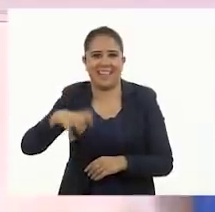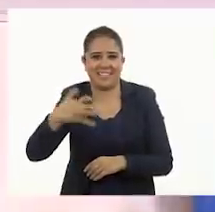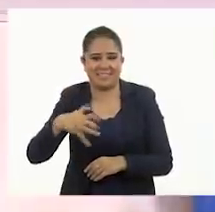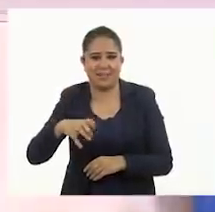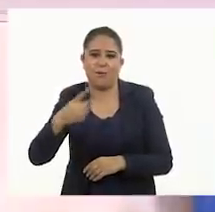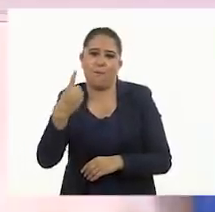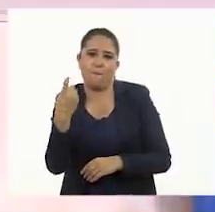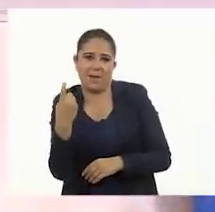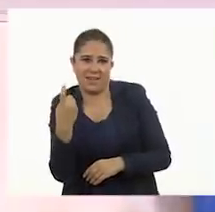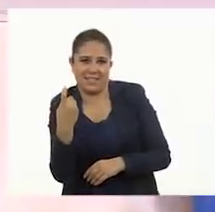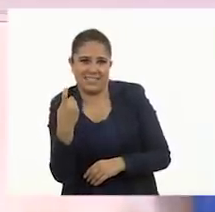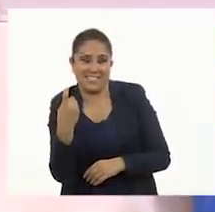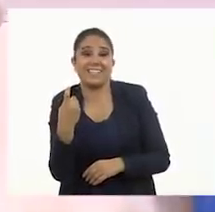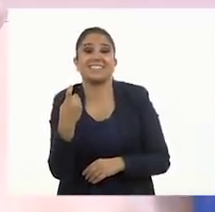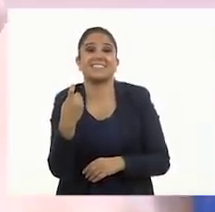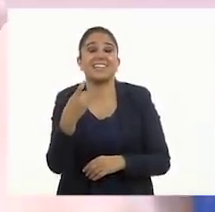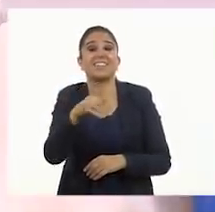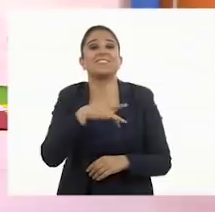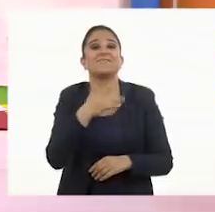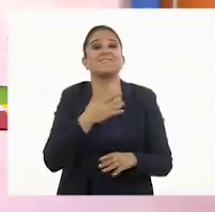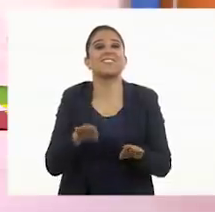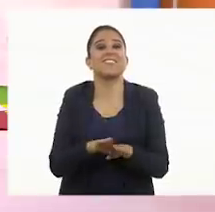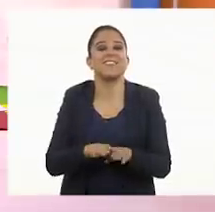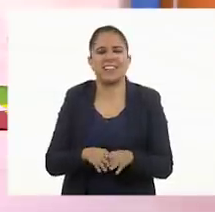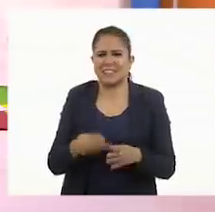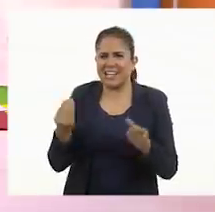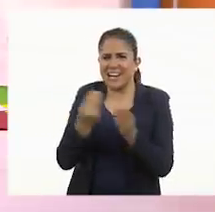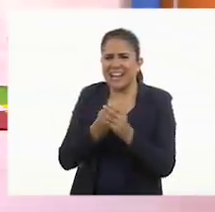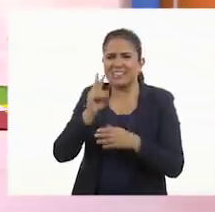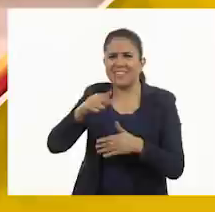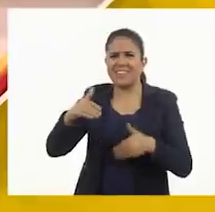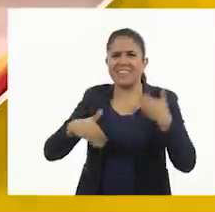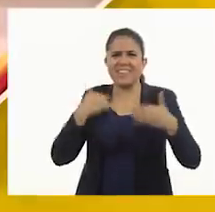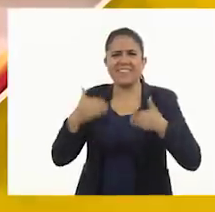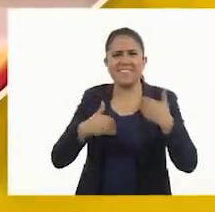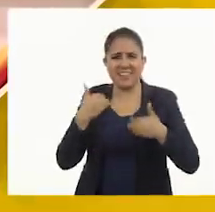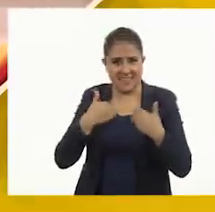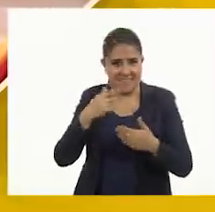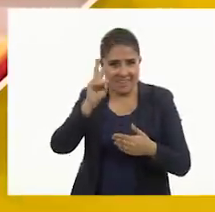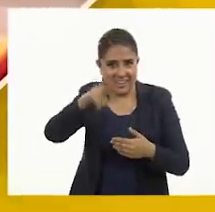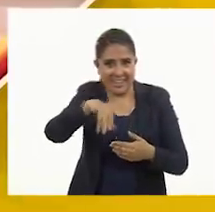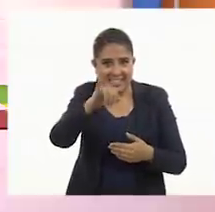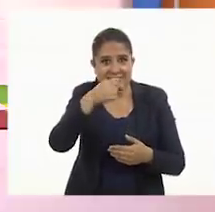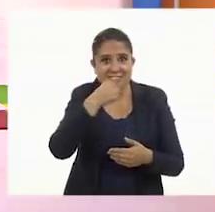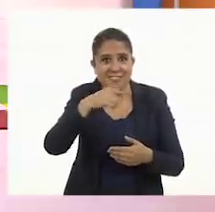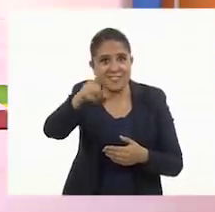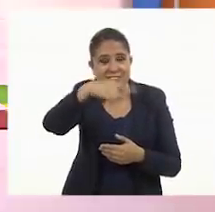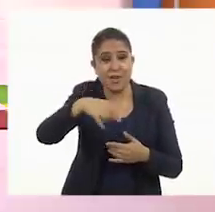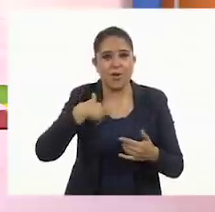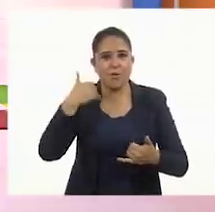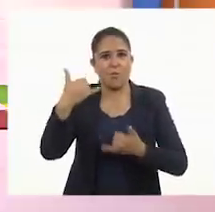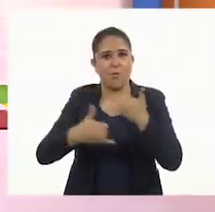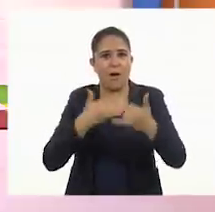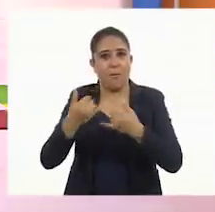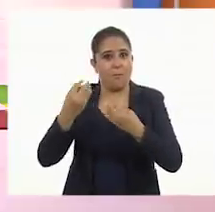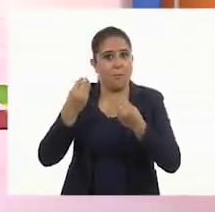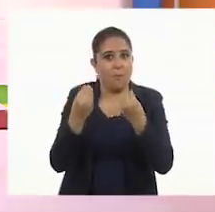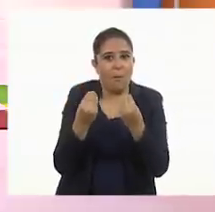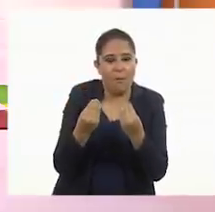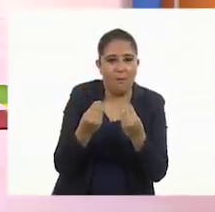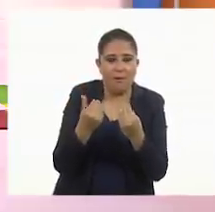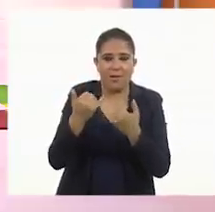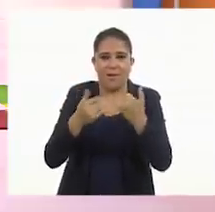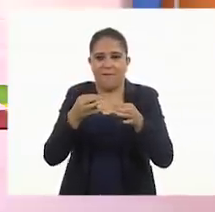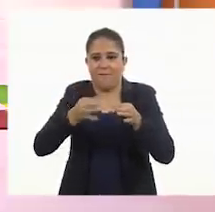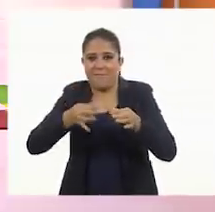pesos y de un peso. ¿Qué te pareció la actividad del día de hoy? ¡Ay, esta clase estuvo divertidísima! ¿A poco no, niñas y niños? Jugamos muchísimo, jugamos con